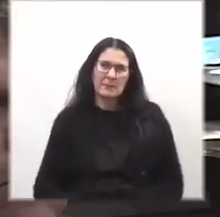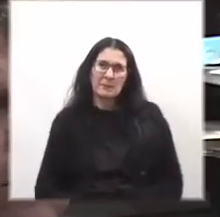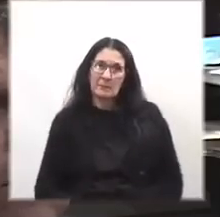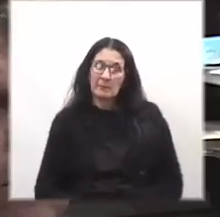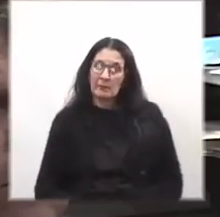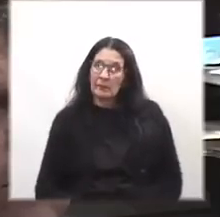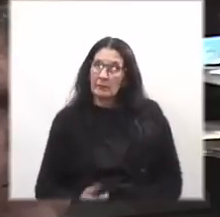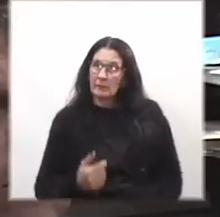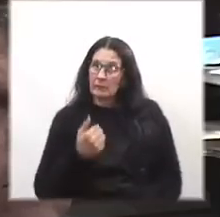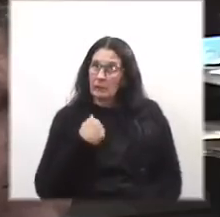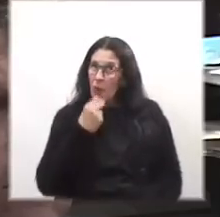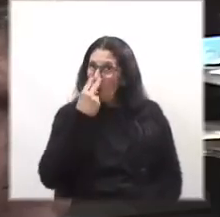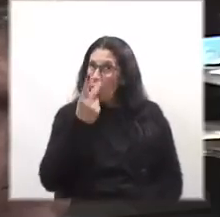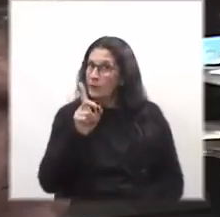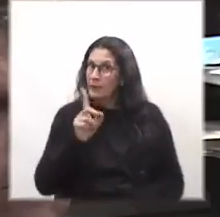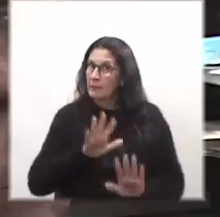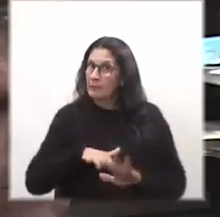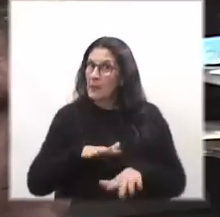No vi ninguna marcha